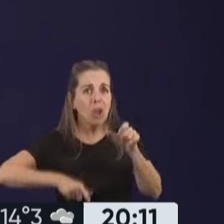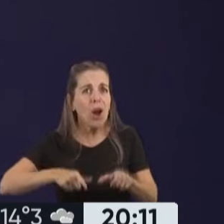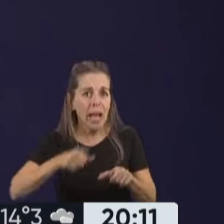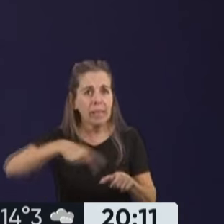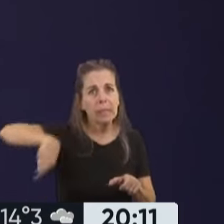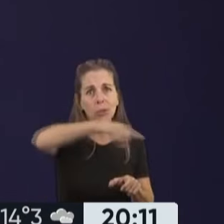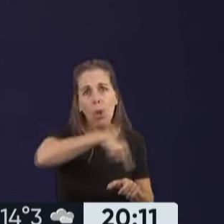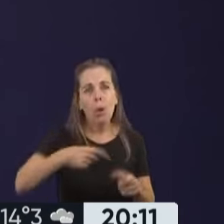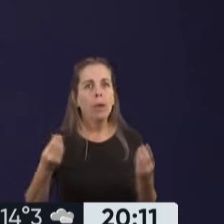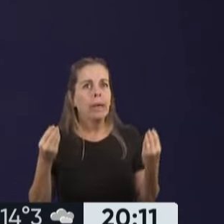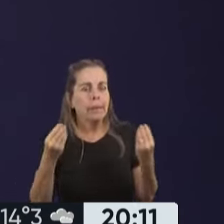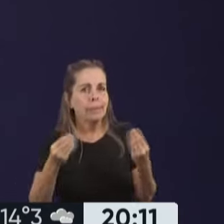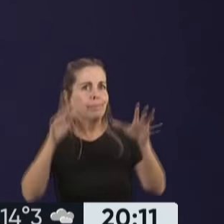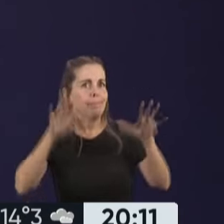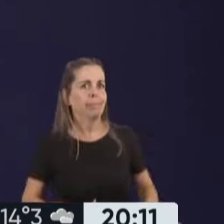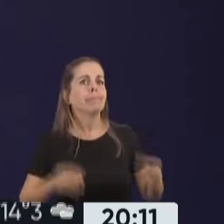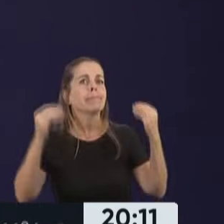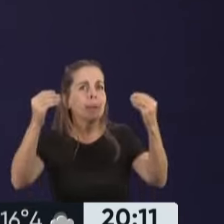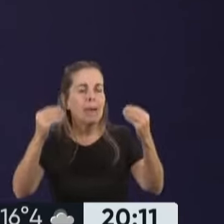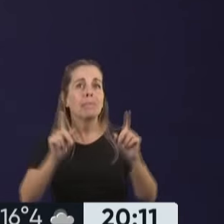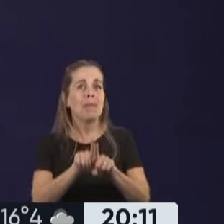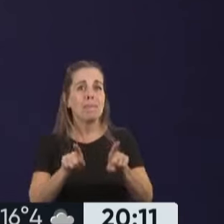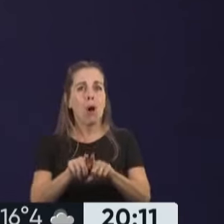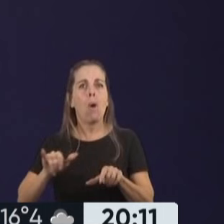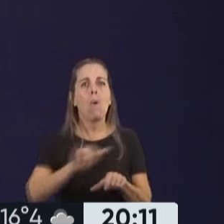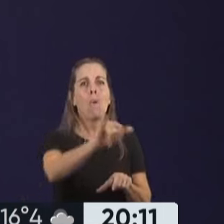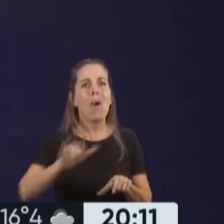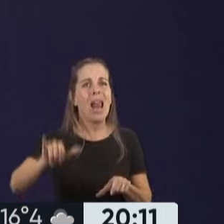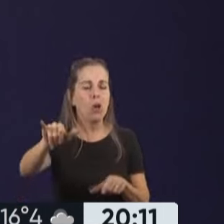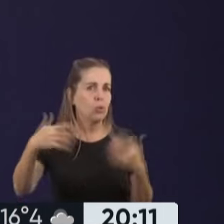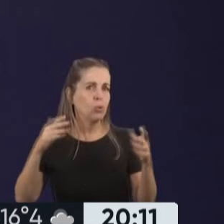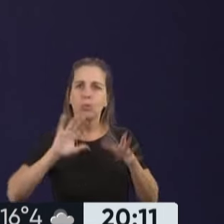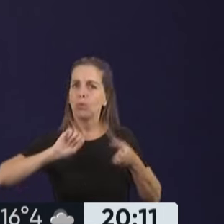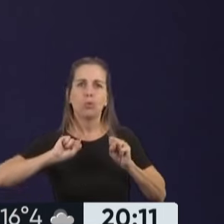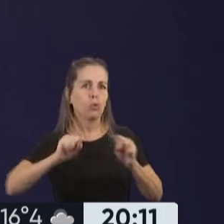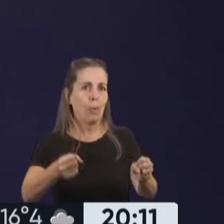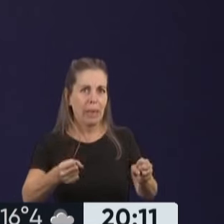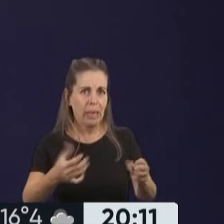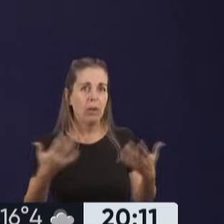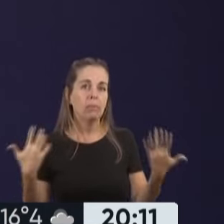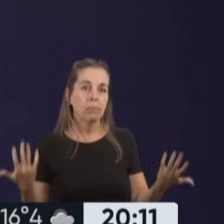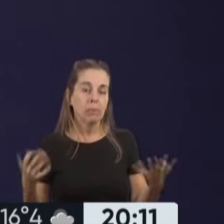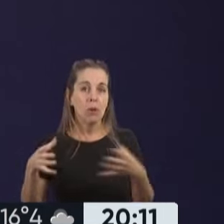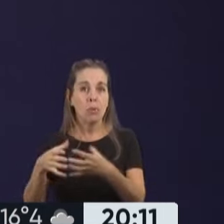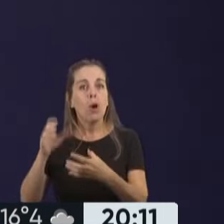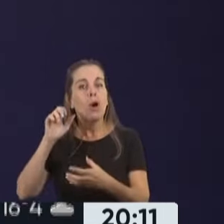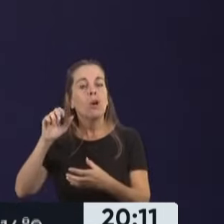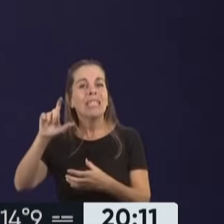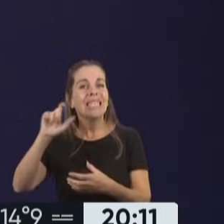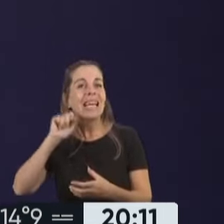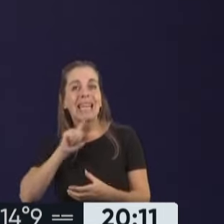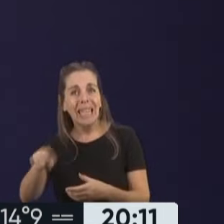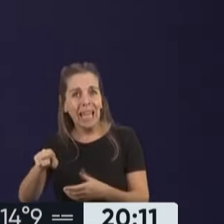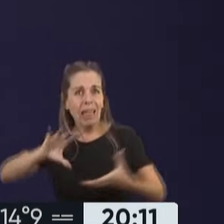cancelados sus 703 vuelos. Así que la decisión de la CGT afecta a 6